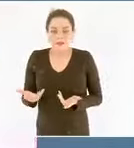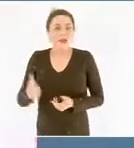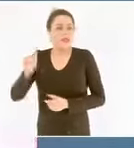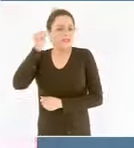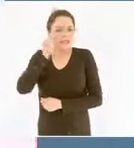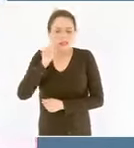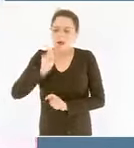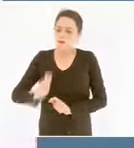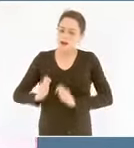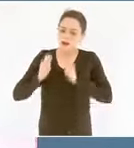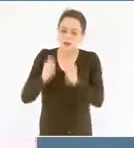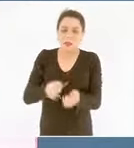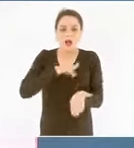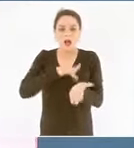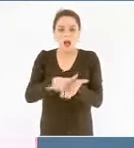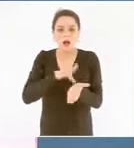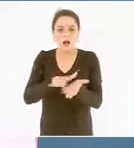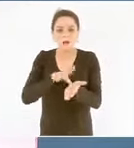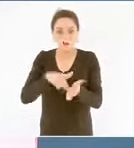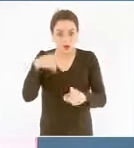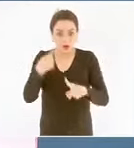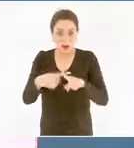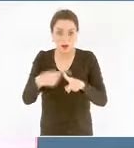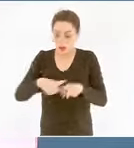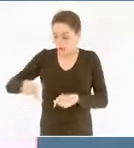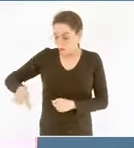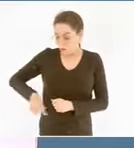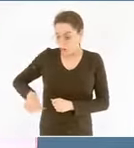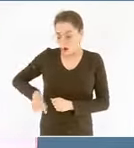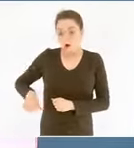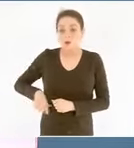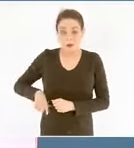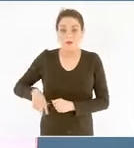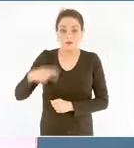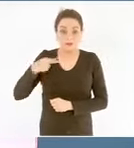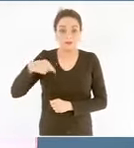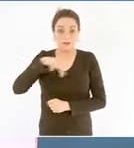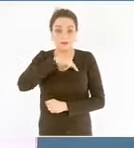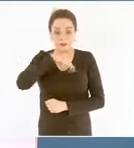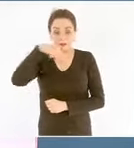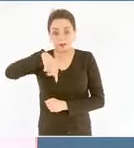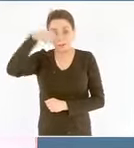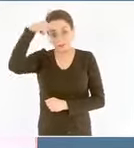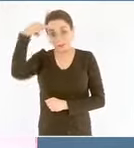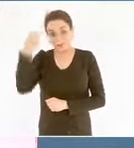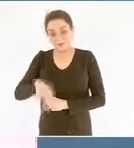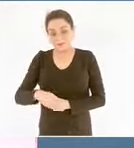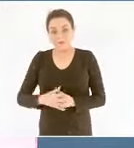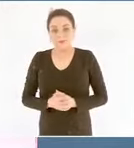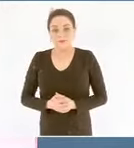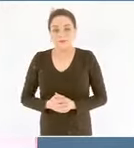del gobierno de la república ocho